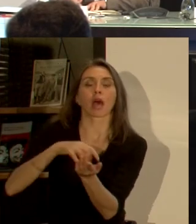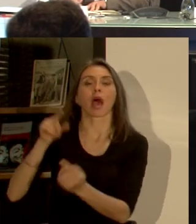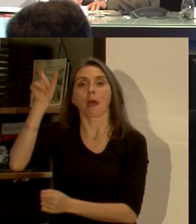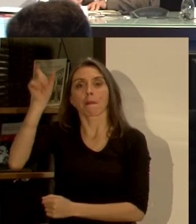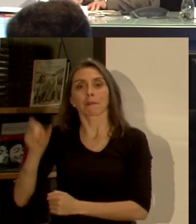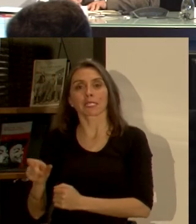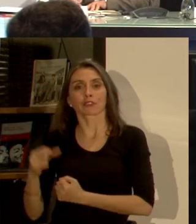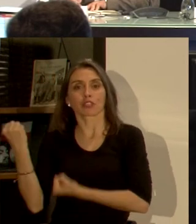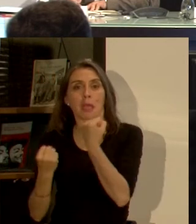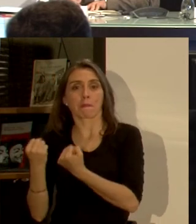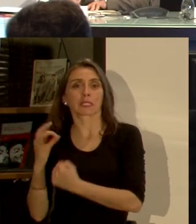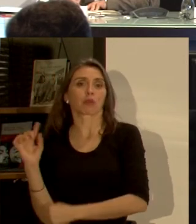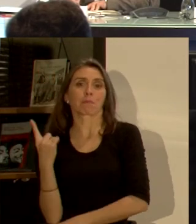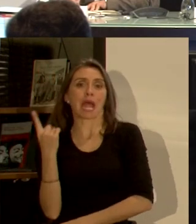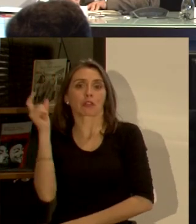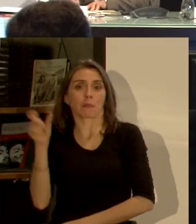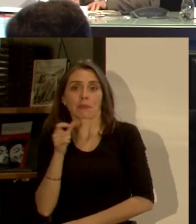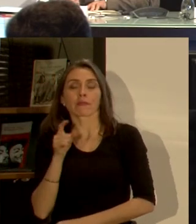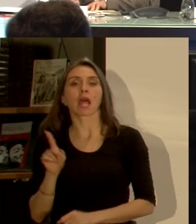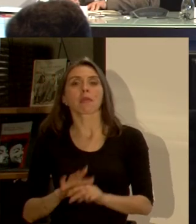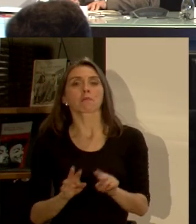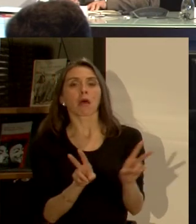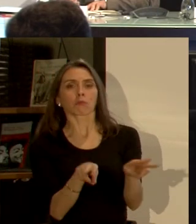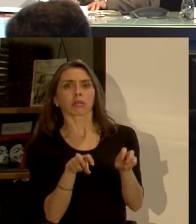profite de ese bien público que es de todo